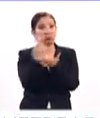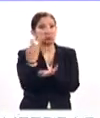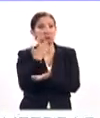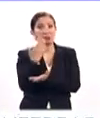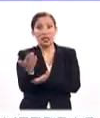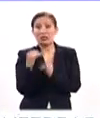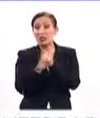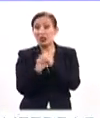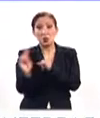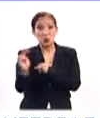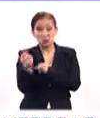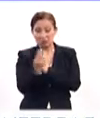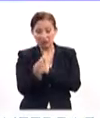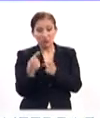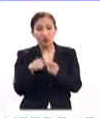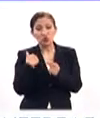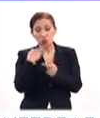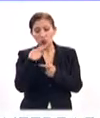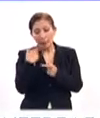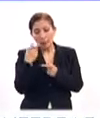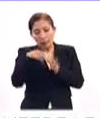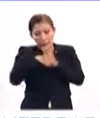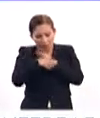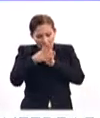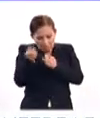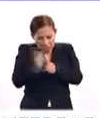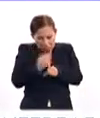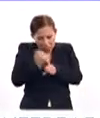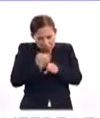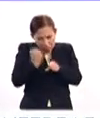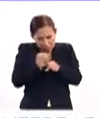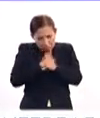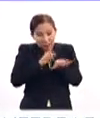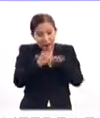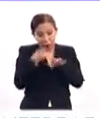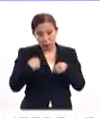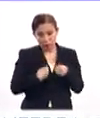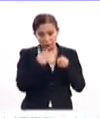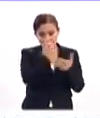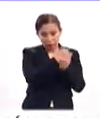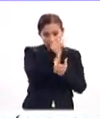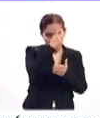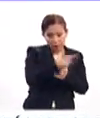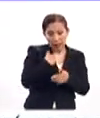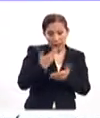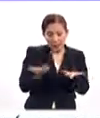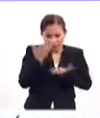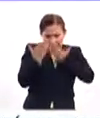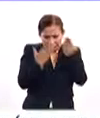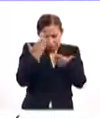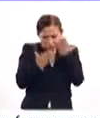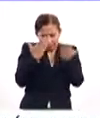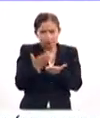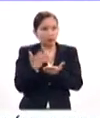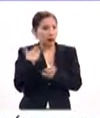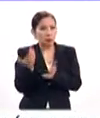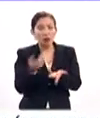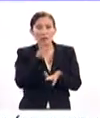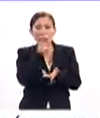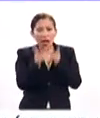internet, entonces yo la usaba en el metro todos los días yendo a mi trabajo porque vivía en la Ciudad de México. Ahí me ponía a estudiar como